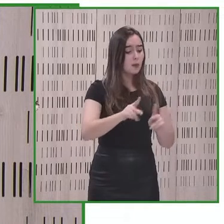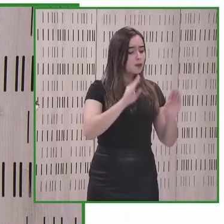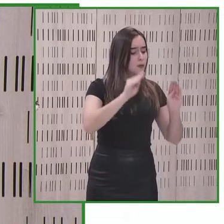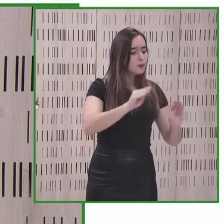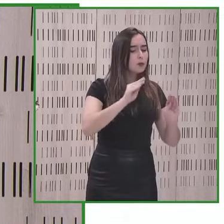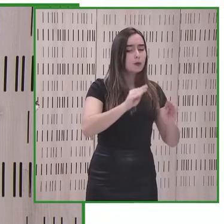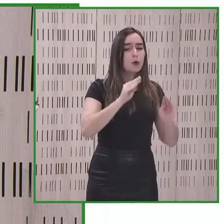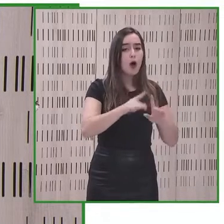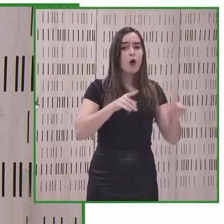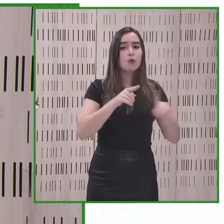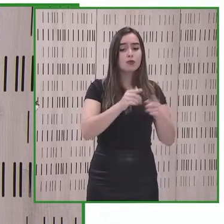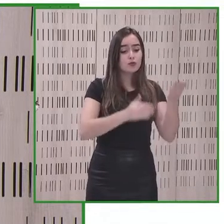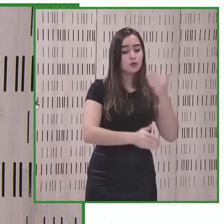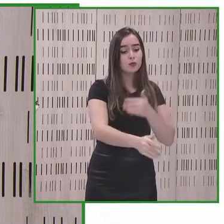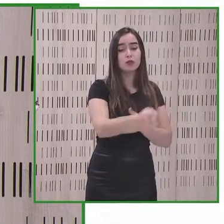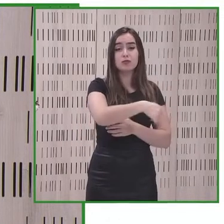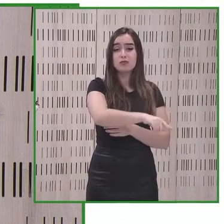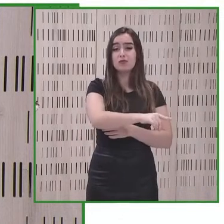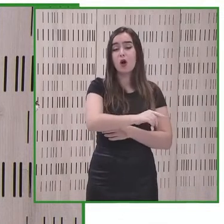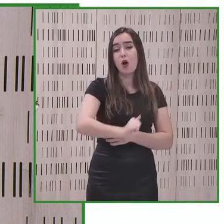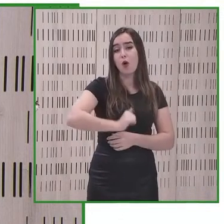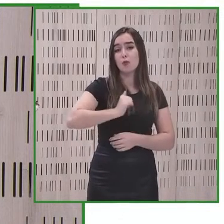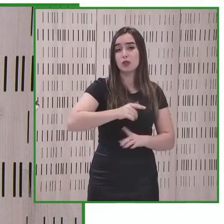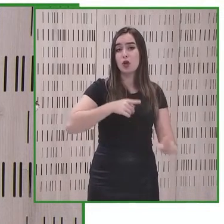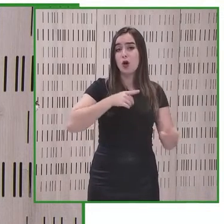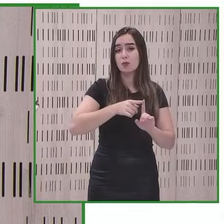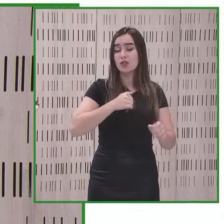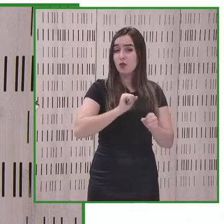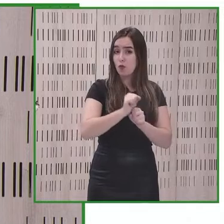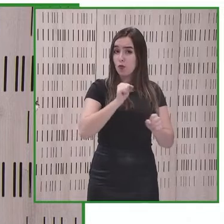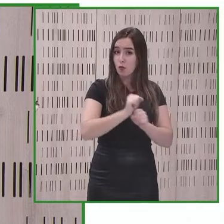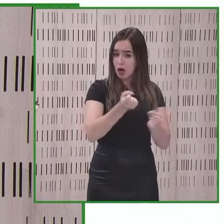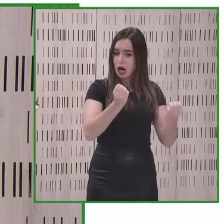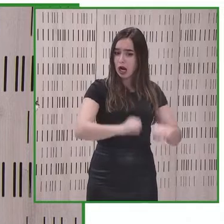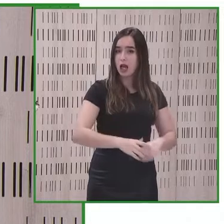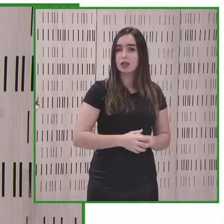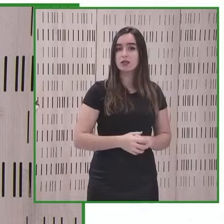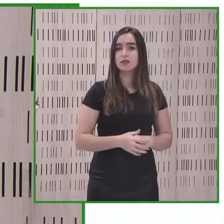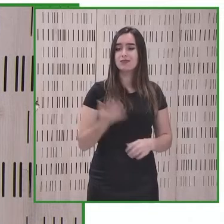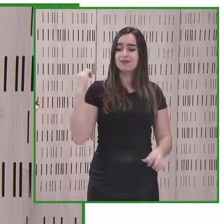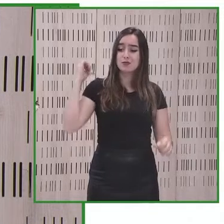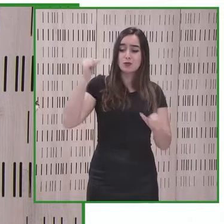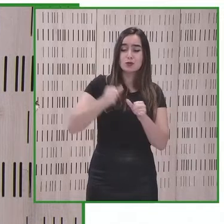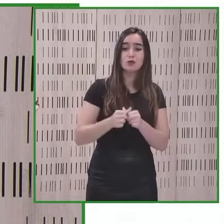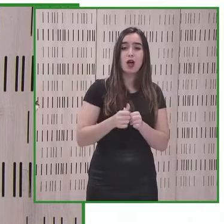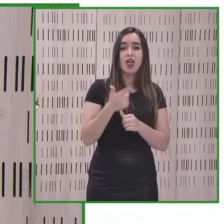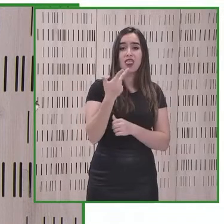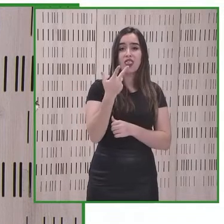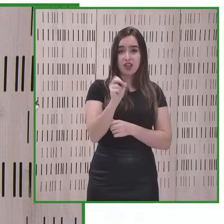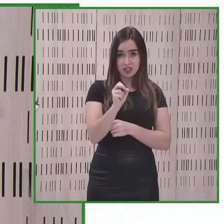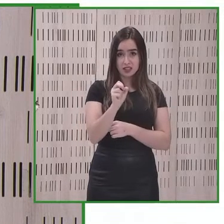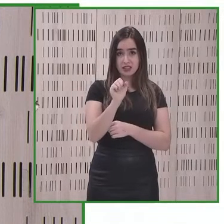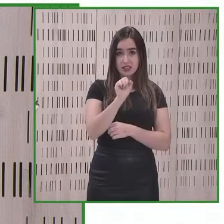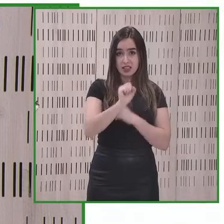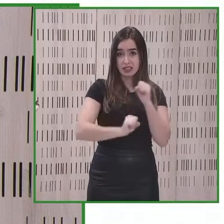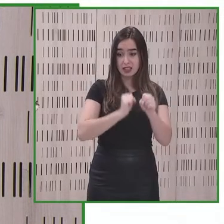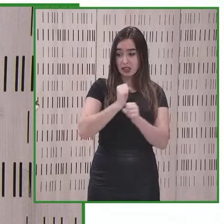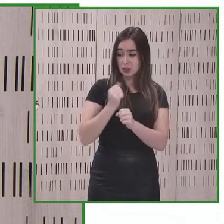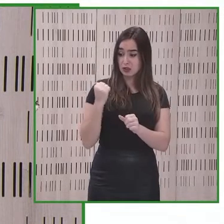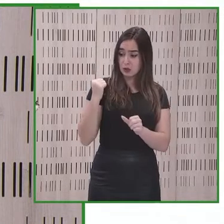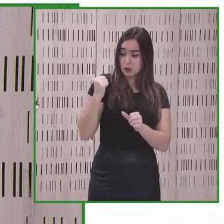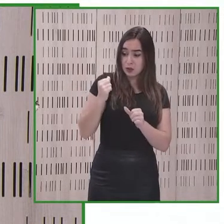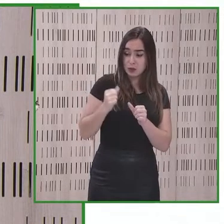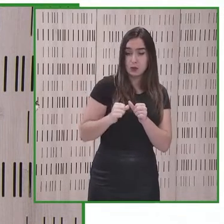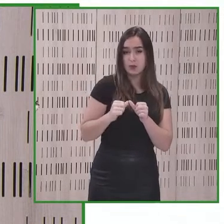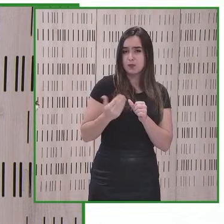una oportunidad mayor de poder trabajar y lo estamos haciendo hace más de 30 años como fundación foal hace 25 años